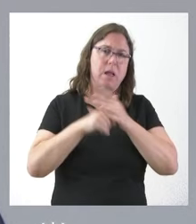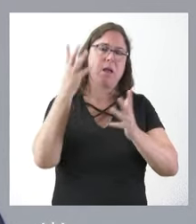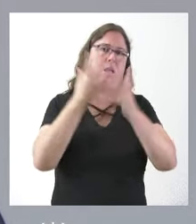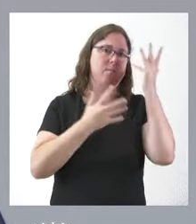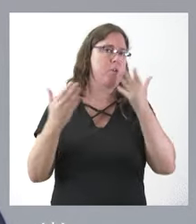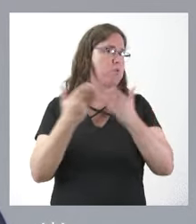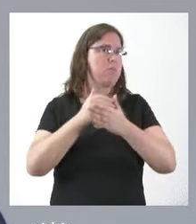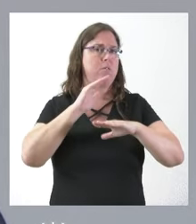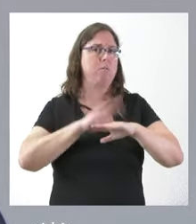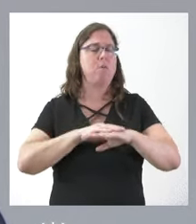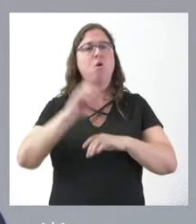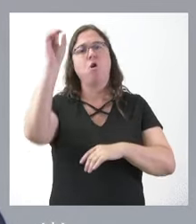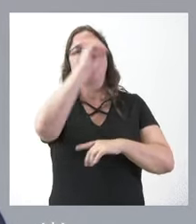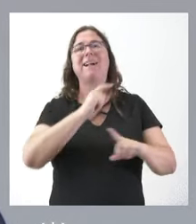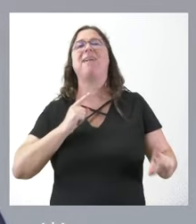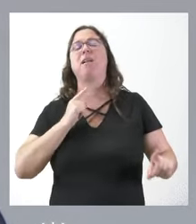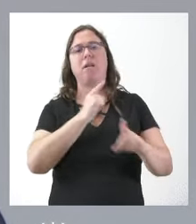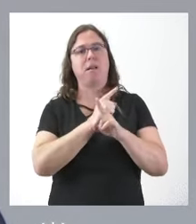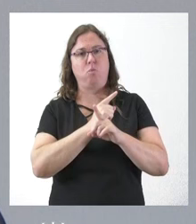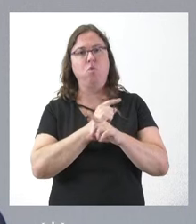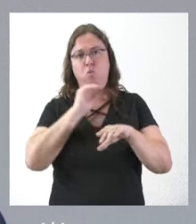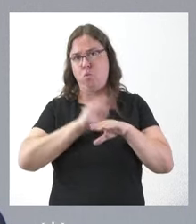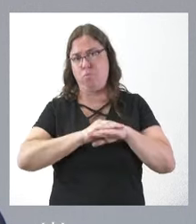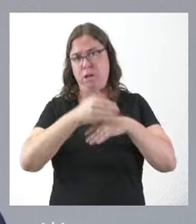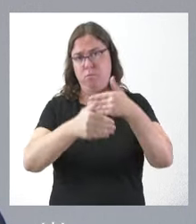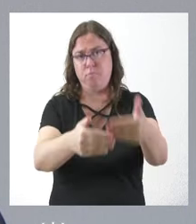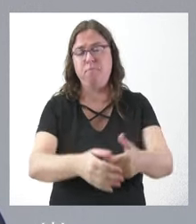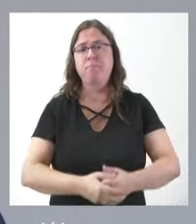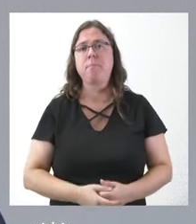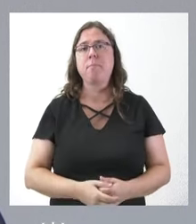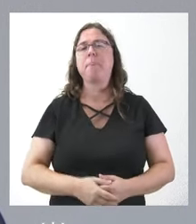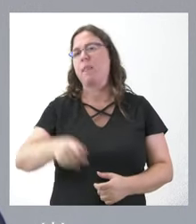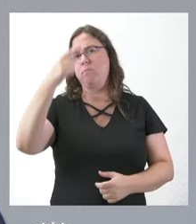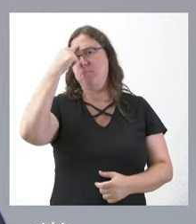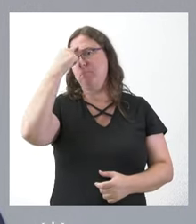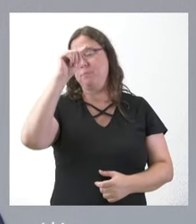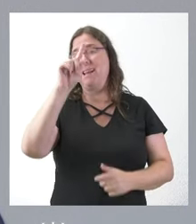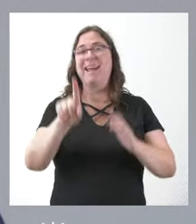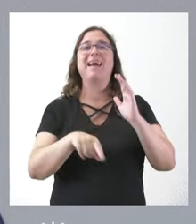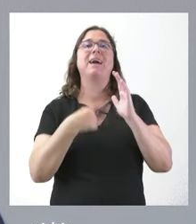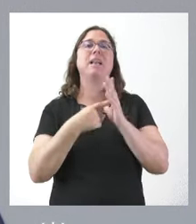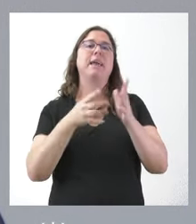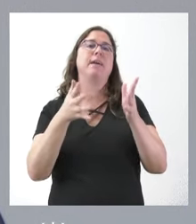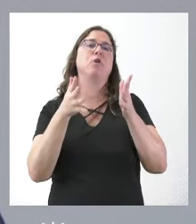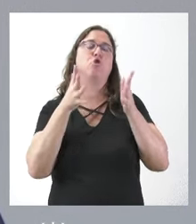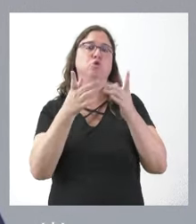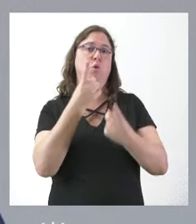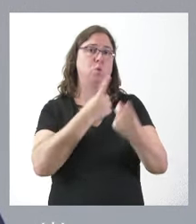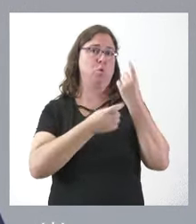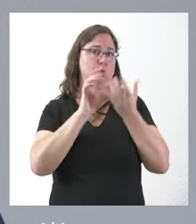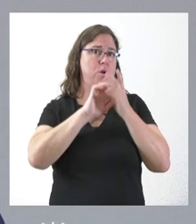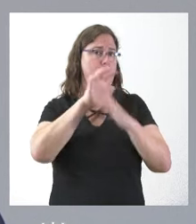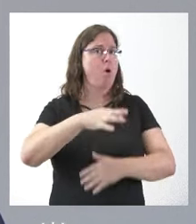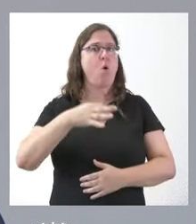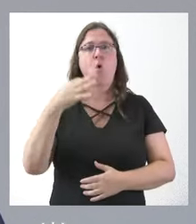conlleva la interposición de un recurso de esta naturaleza. Como bien saben, la ley del Consejo Consultivo de Castilla y León obliga,